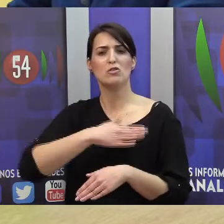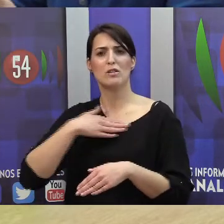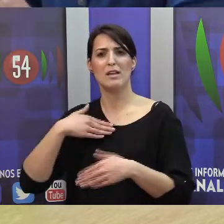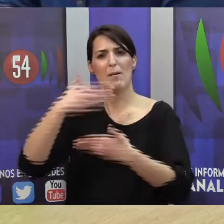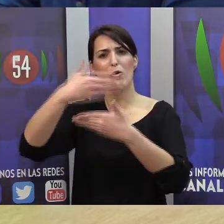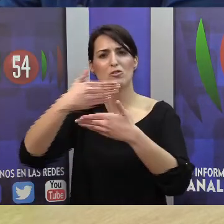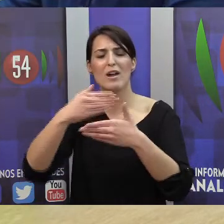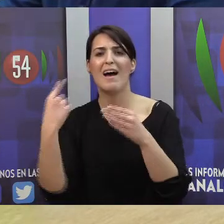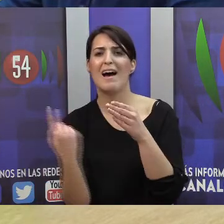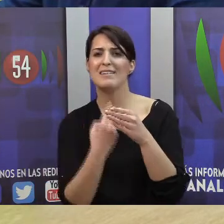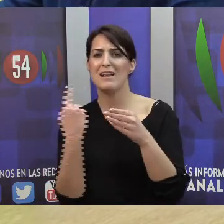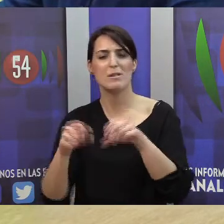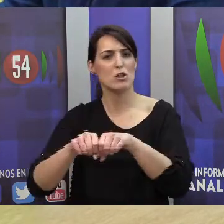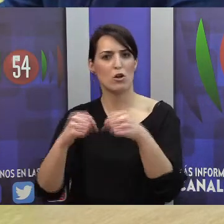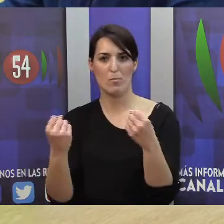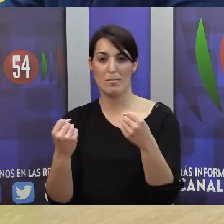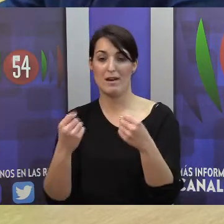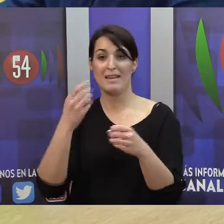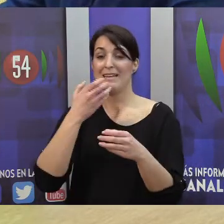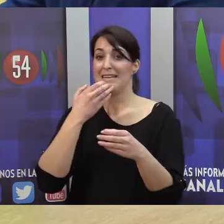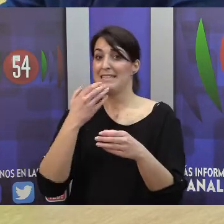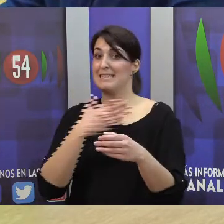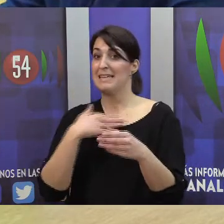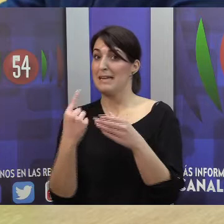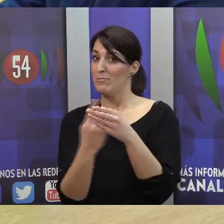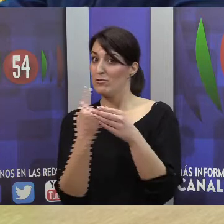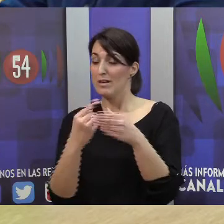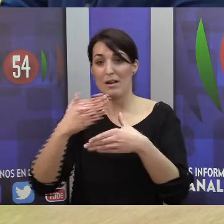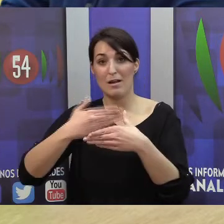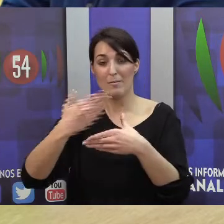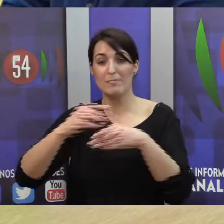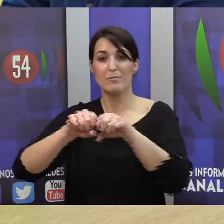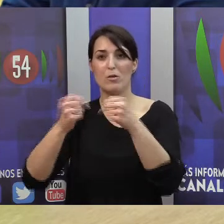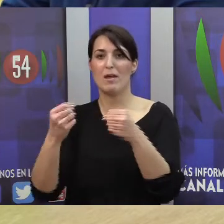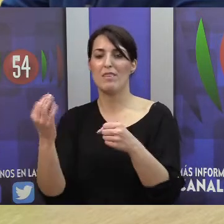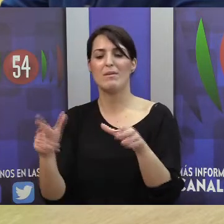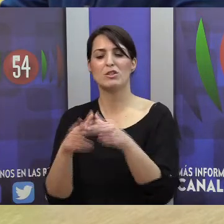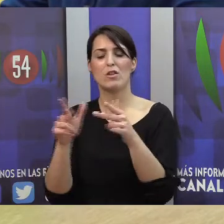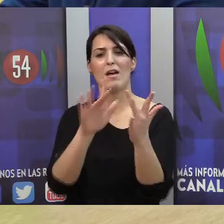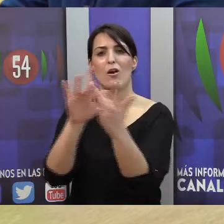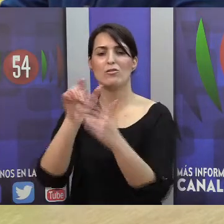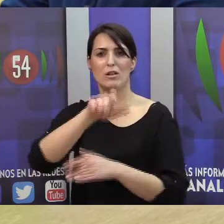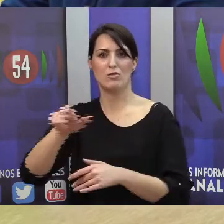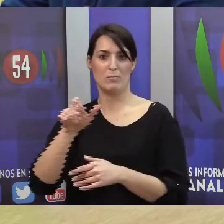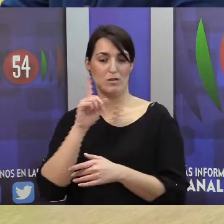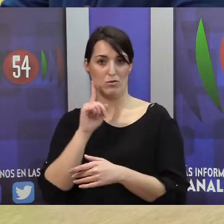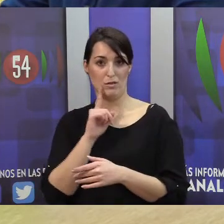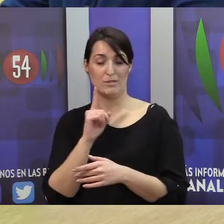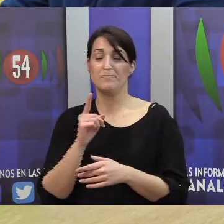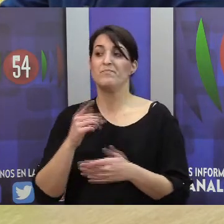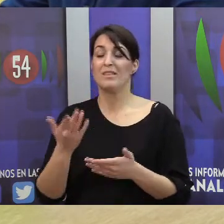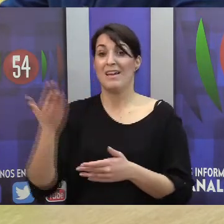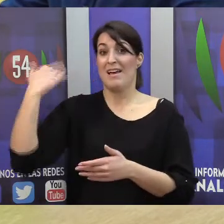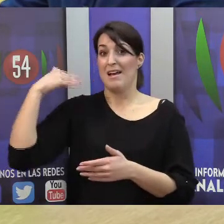salir, hay que tocar, hay que estar con la gente, y si queríamos un reconocimiento social, el problema que existían antes era un problema que se ocultaba,